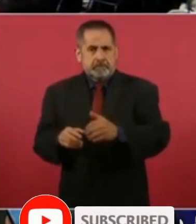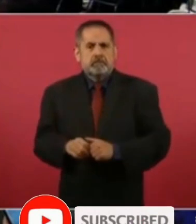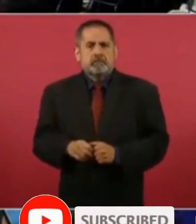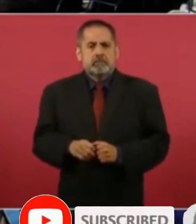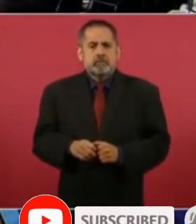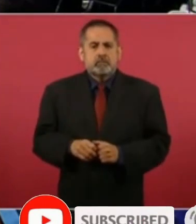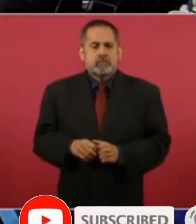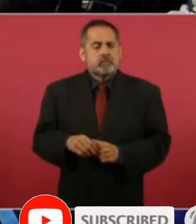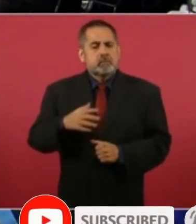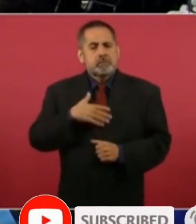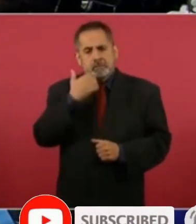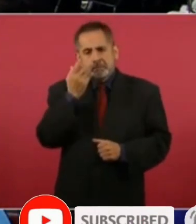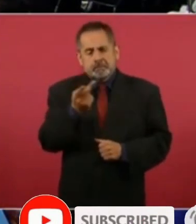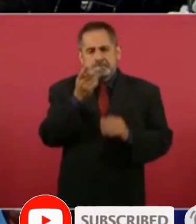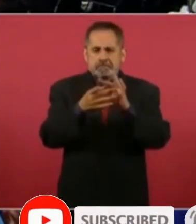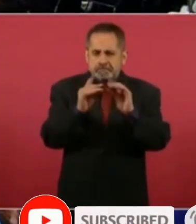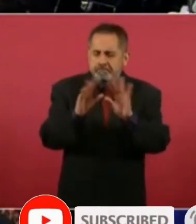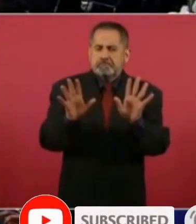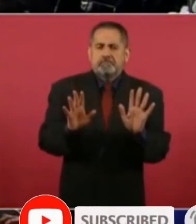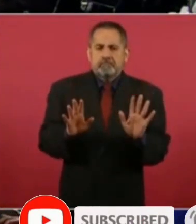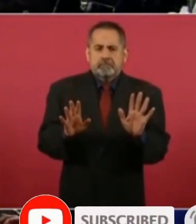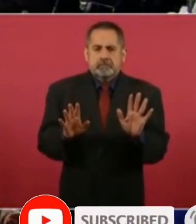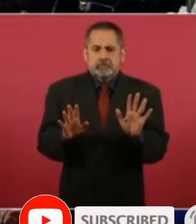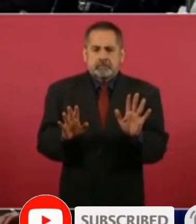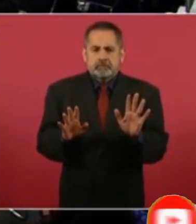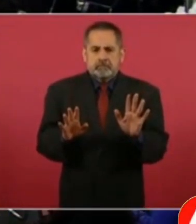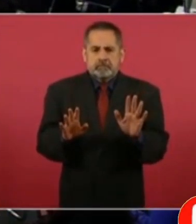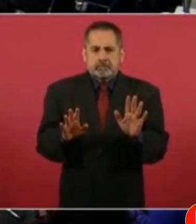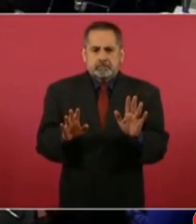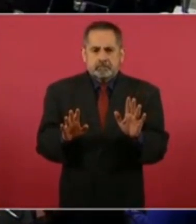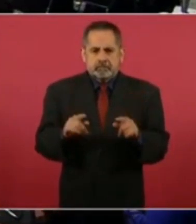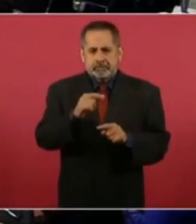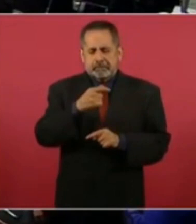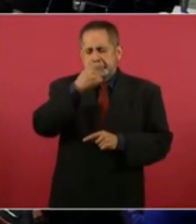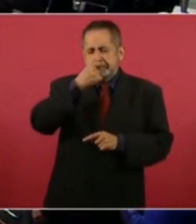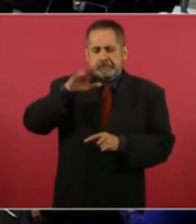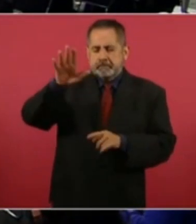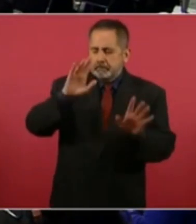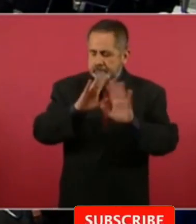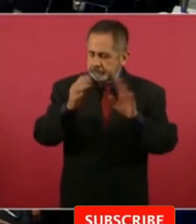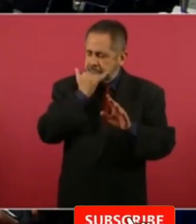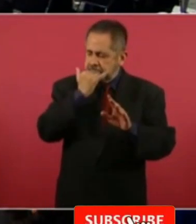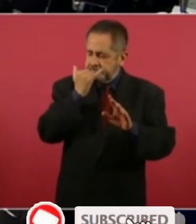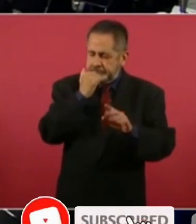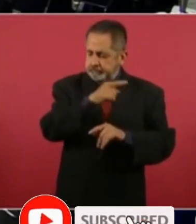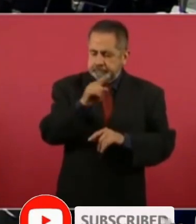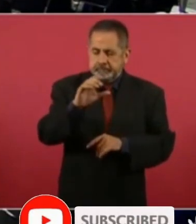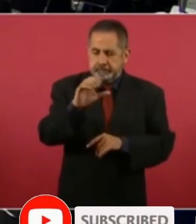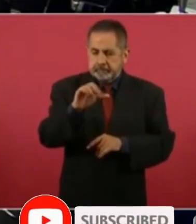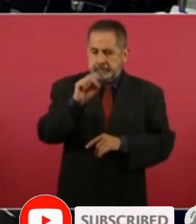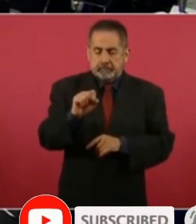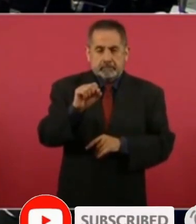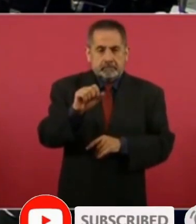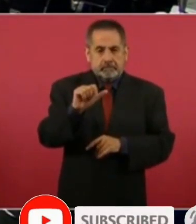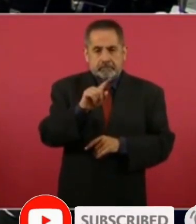Quisiera hacer una aclaración primero porque el Hitler, perdón, el mentiroso de Carlos Salarraqui en su espacio dice que le fui a